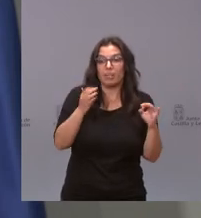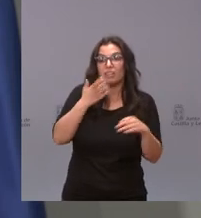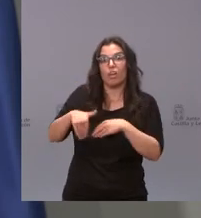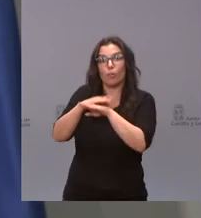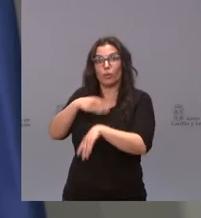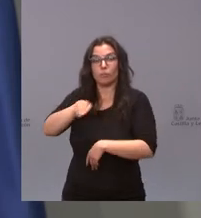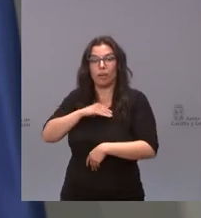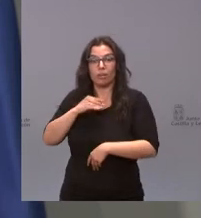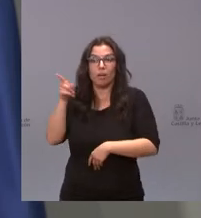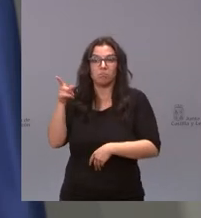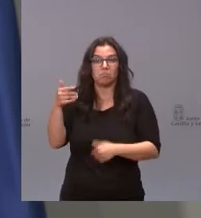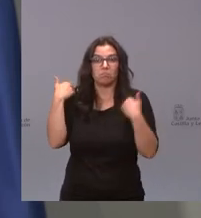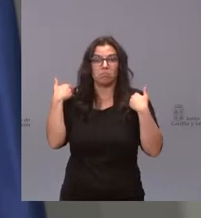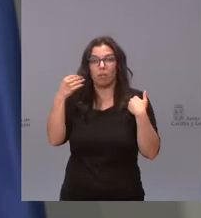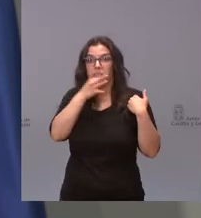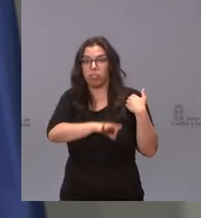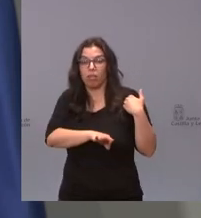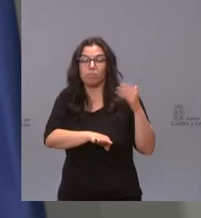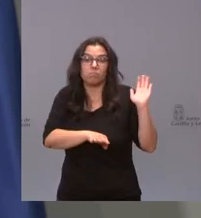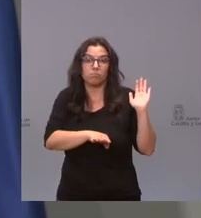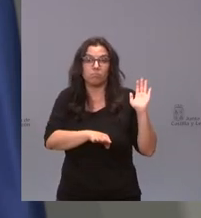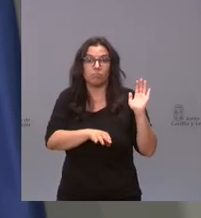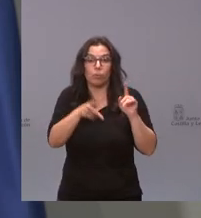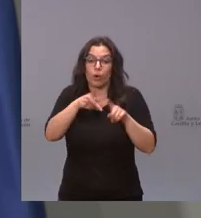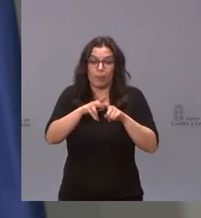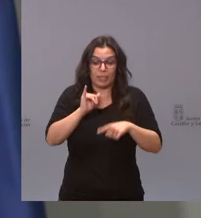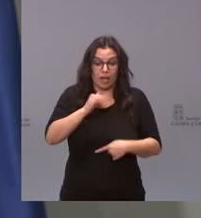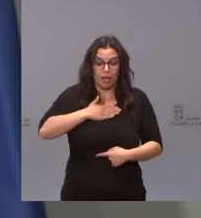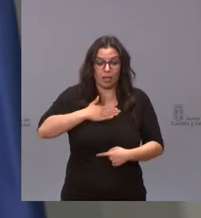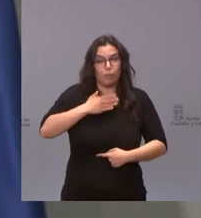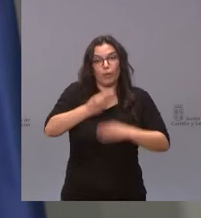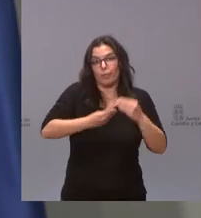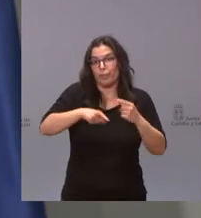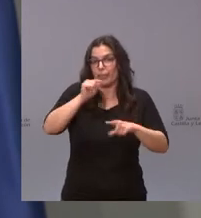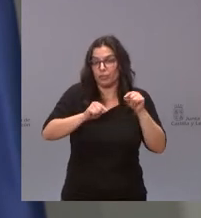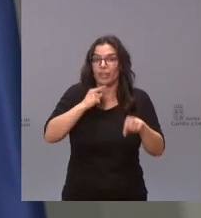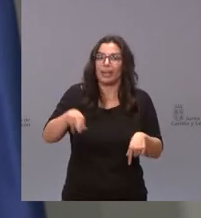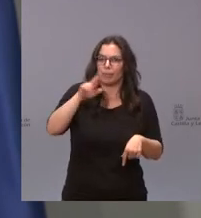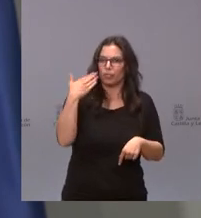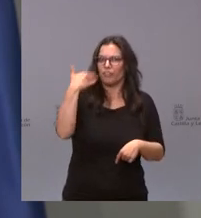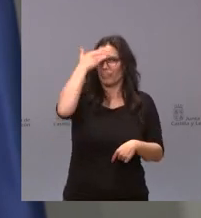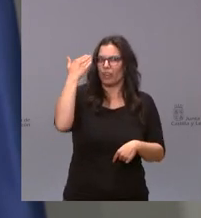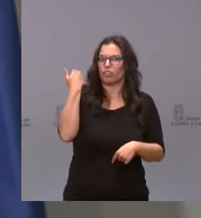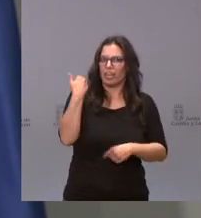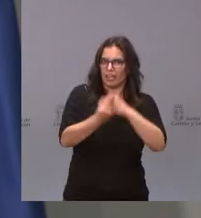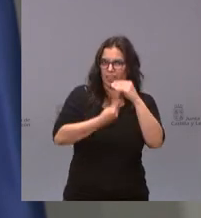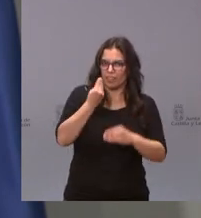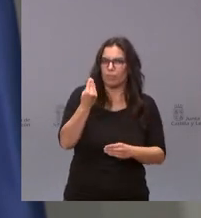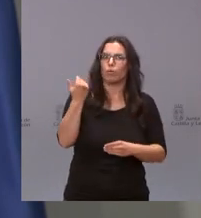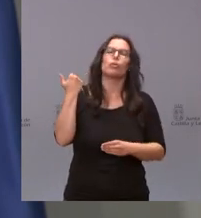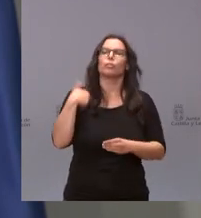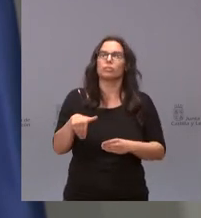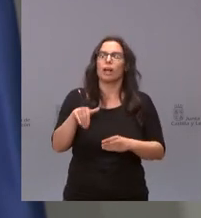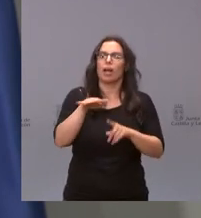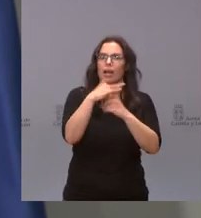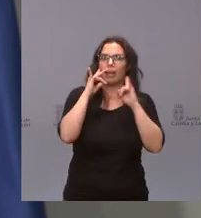sigue comportándose de manera irresponsable con las herramientas que tengamos entonces tomaremos decisiones insisto ya lo hicimos en verano pasado ya estuvimos sin estado de alarma